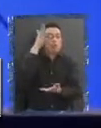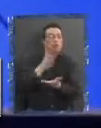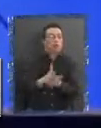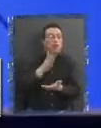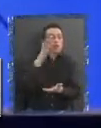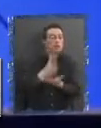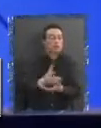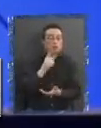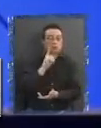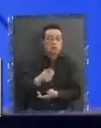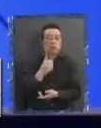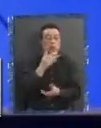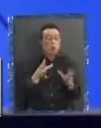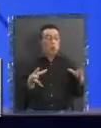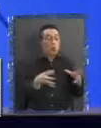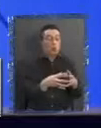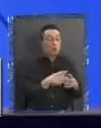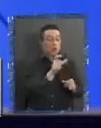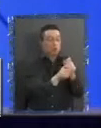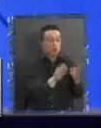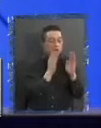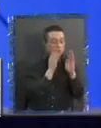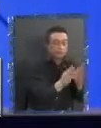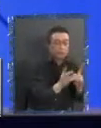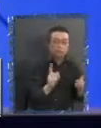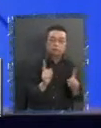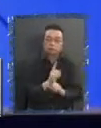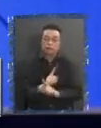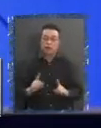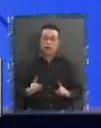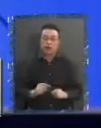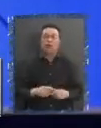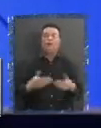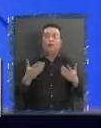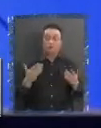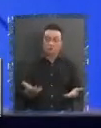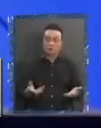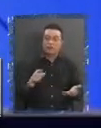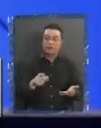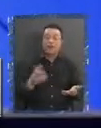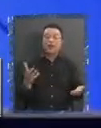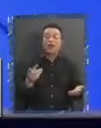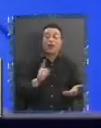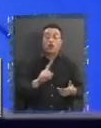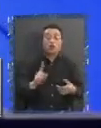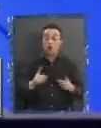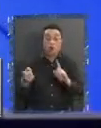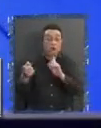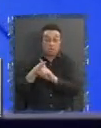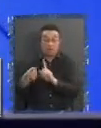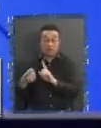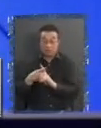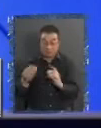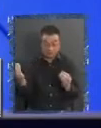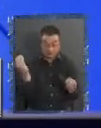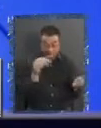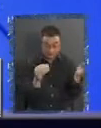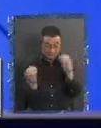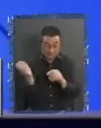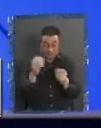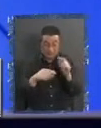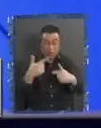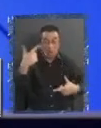focalicen en un sector de la población. Entonces, el no haber participado del diseño político